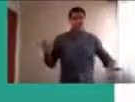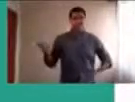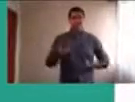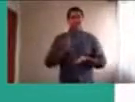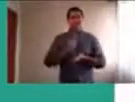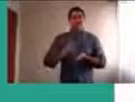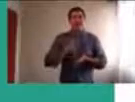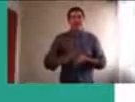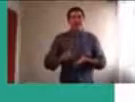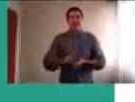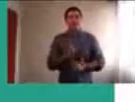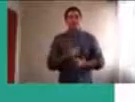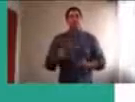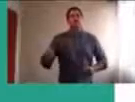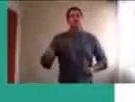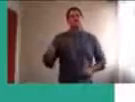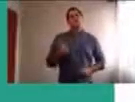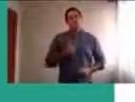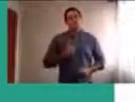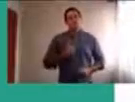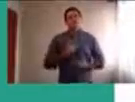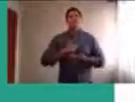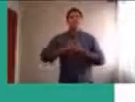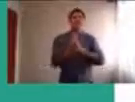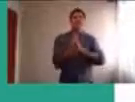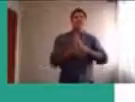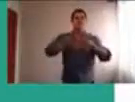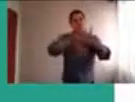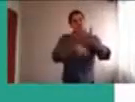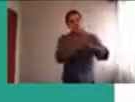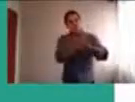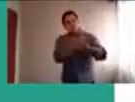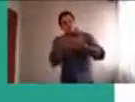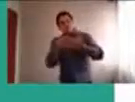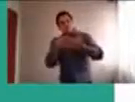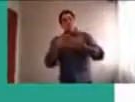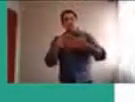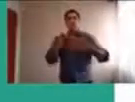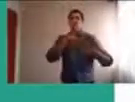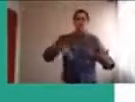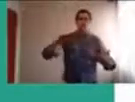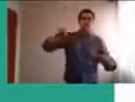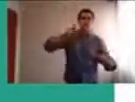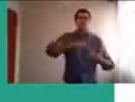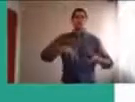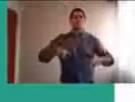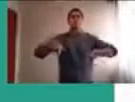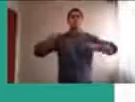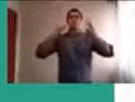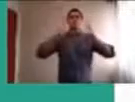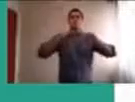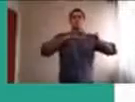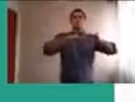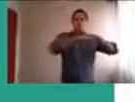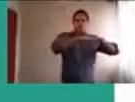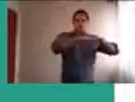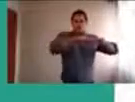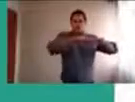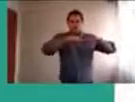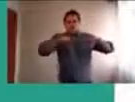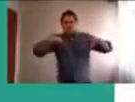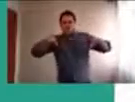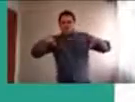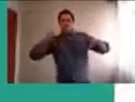rutinas, y todo este organograma, fue, logrando, de a poquito, un equilibrio, y cierto orden, que ayuda,